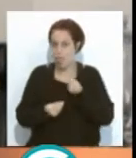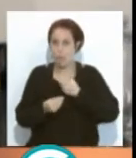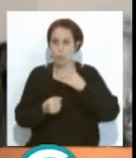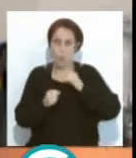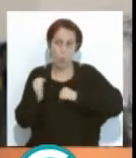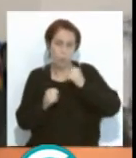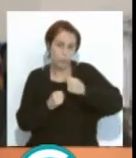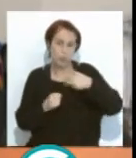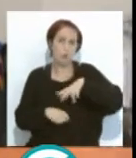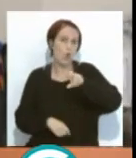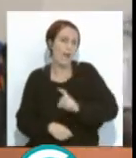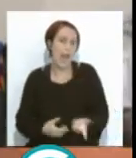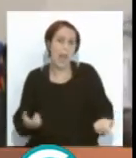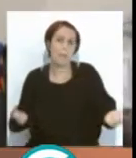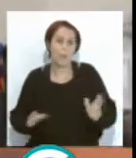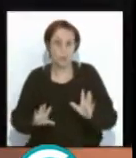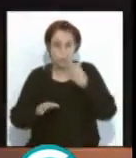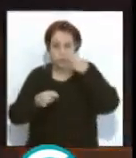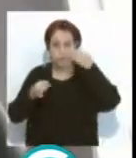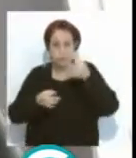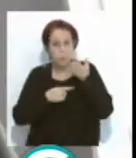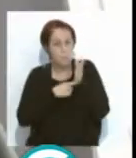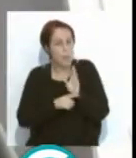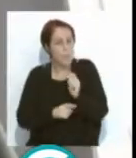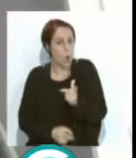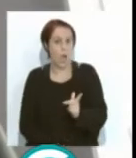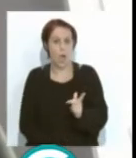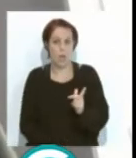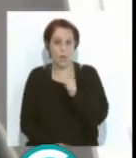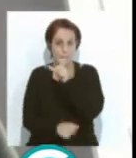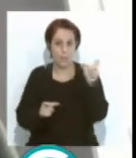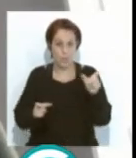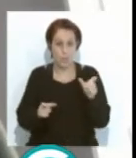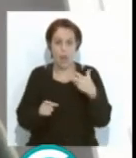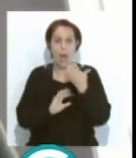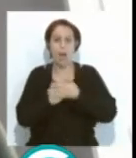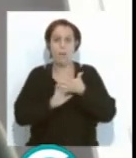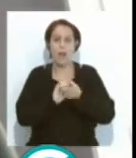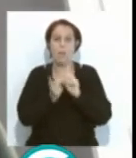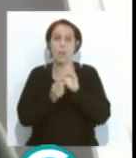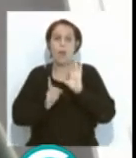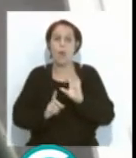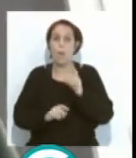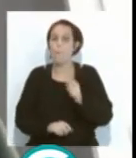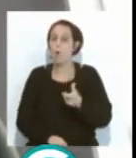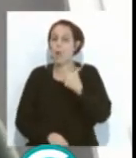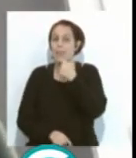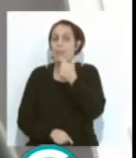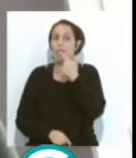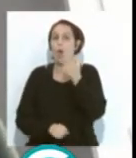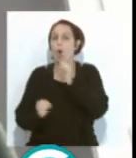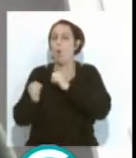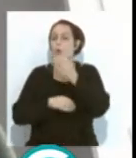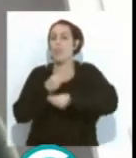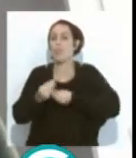no vale como está, pero en realidad se ven pocas propuestas. Es decir, mucha gente habla de cambiarlo, pero muy pocos dicen qué es lo que habría que hacer con el